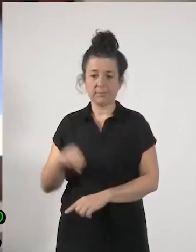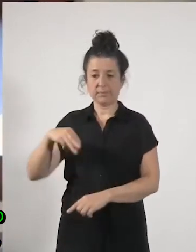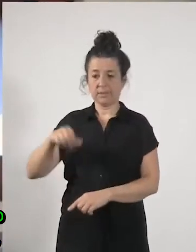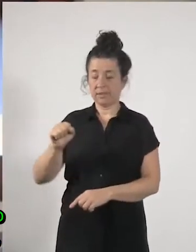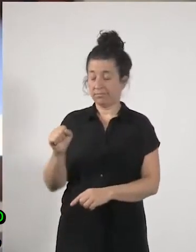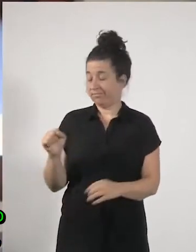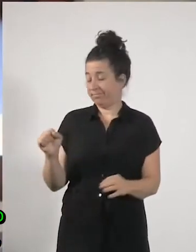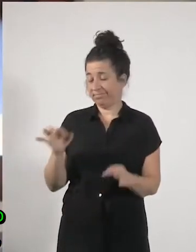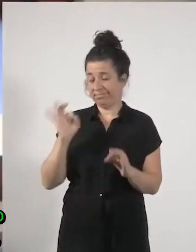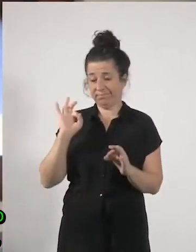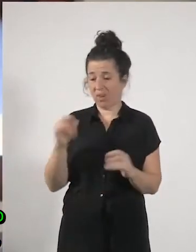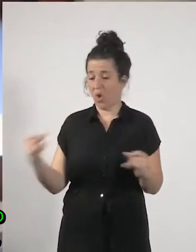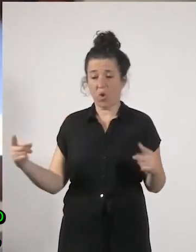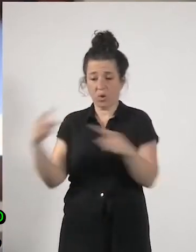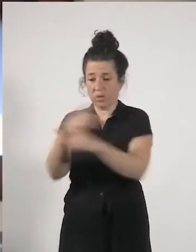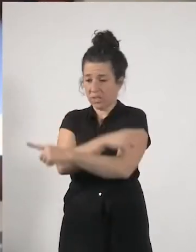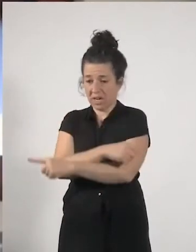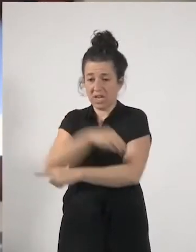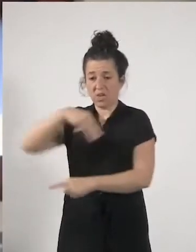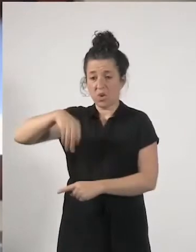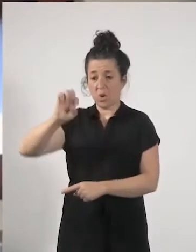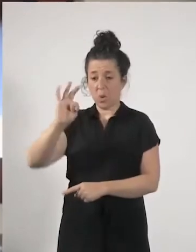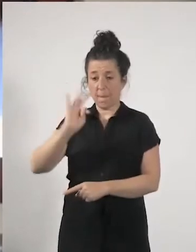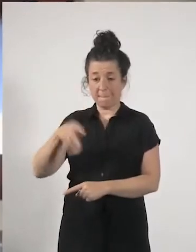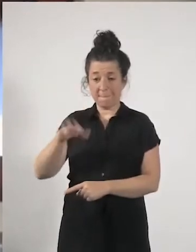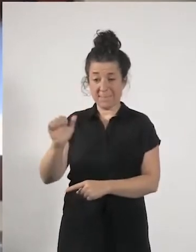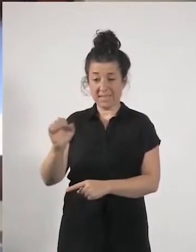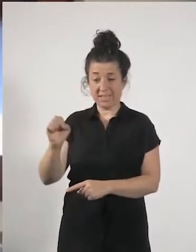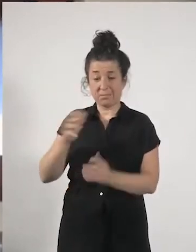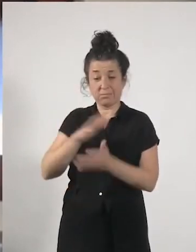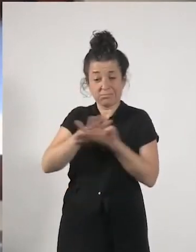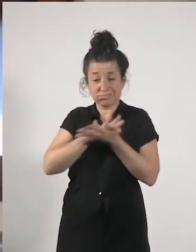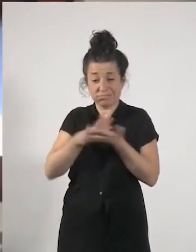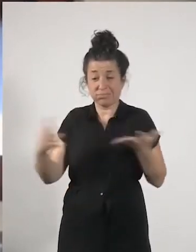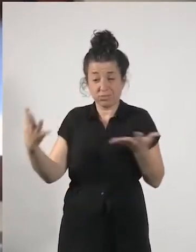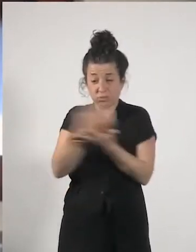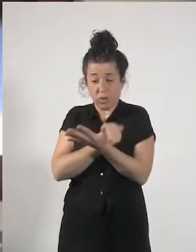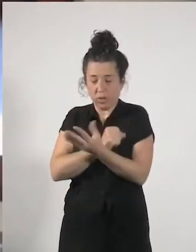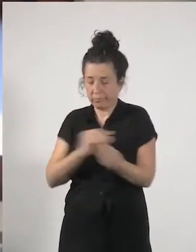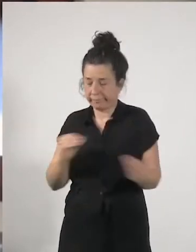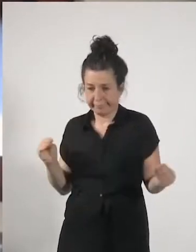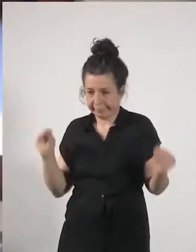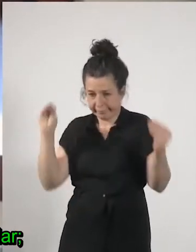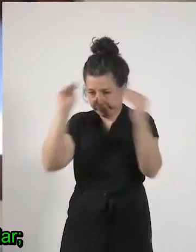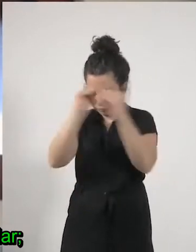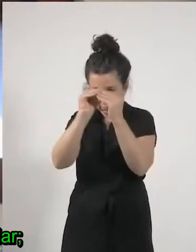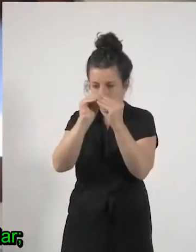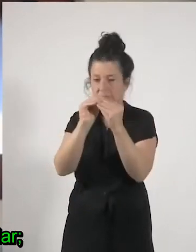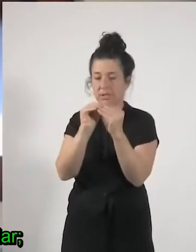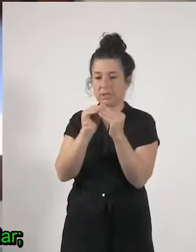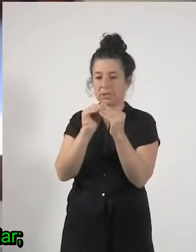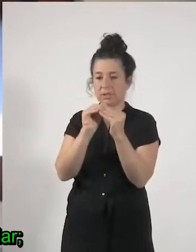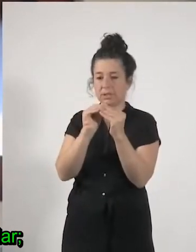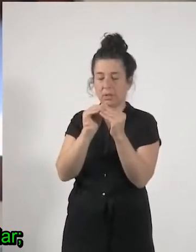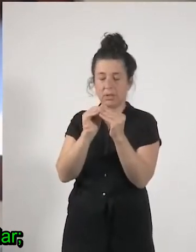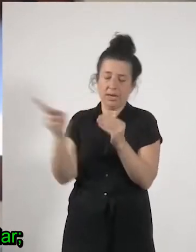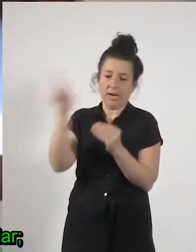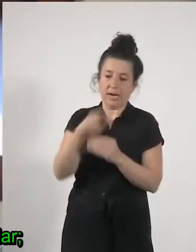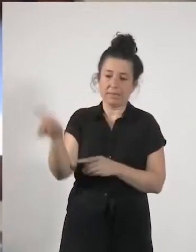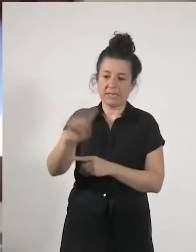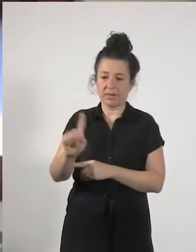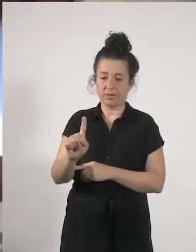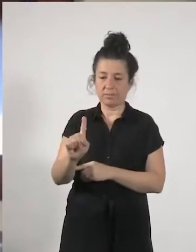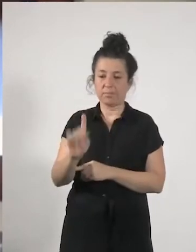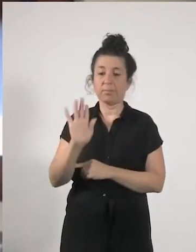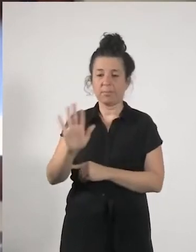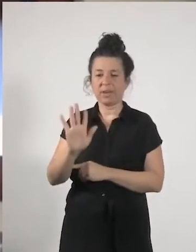de acuerdo con todo lo que ha dicho Merche o sea que no voy a repetirlo pero sí a ver efectivamente lo que preguntas Pilar